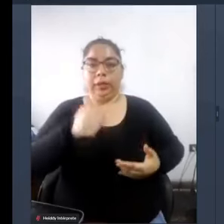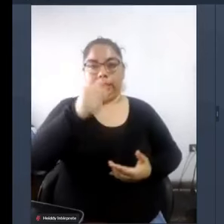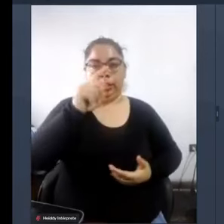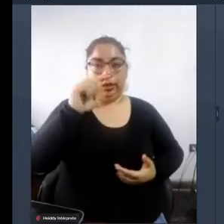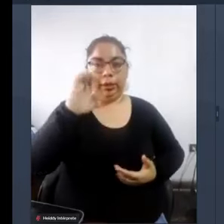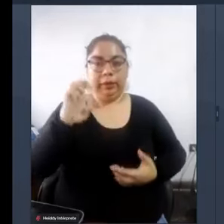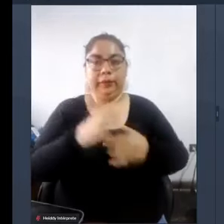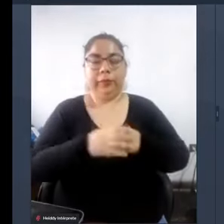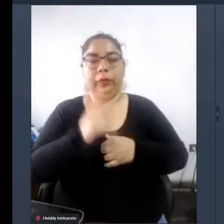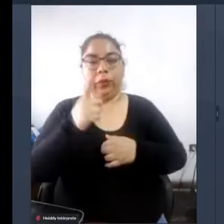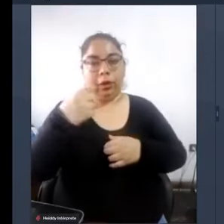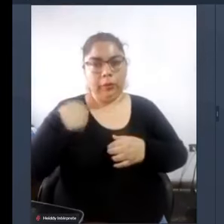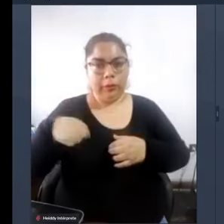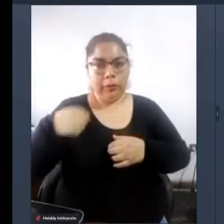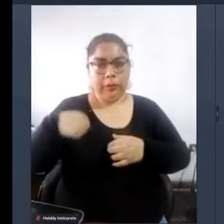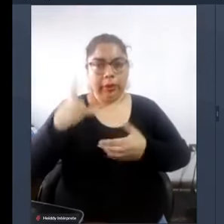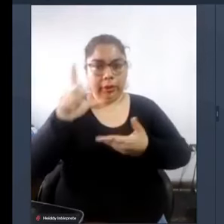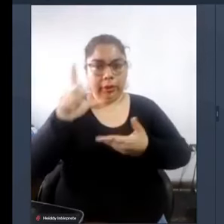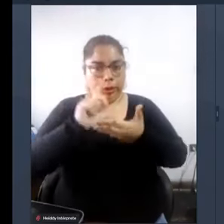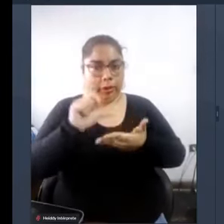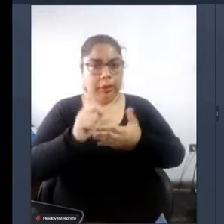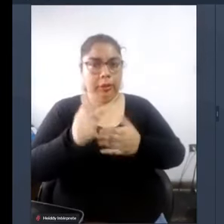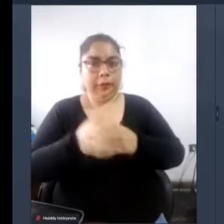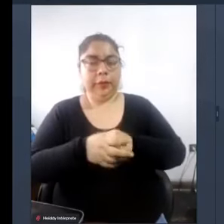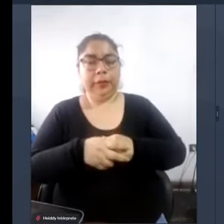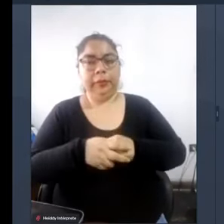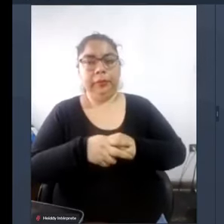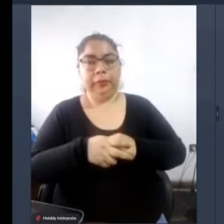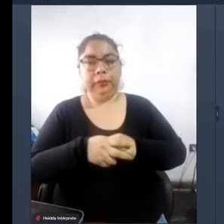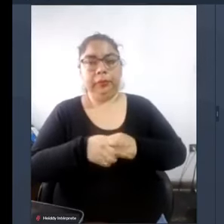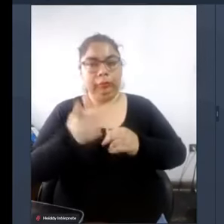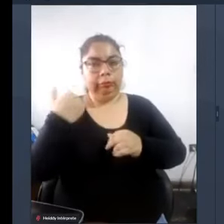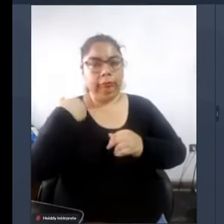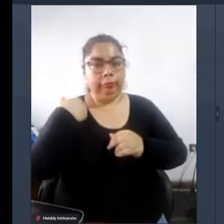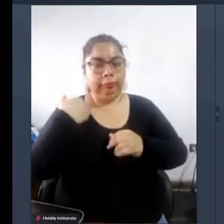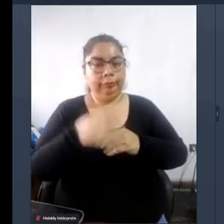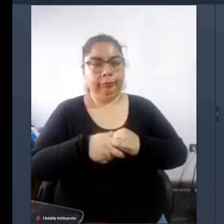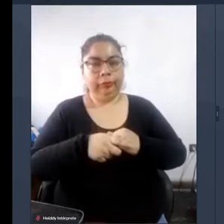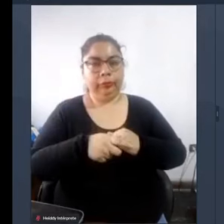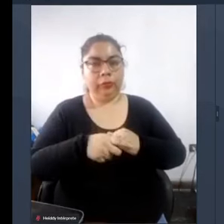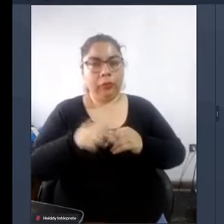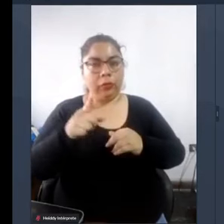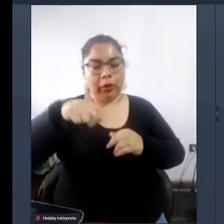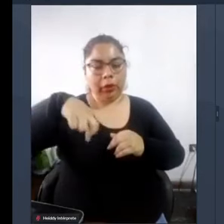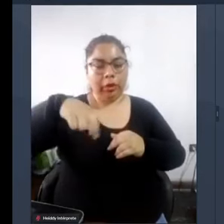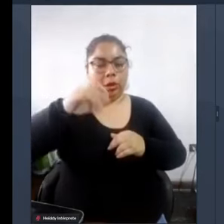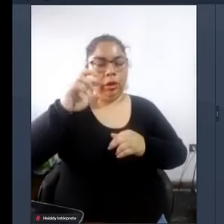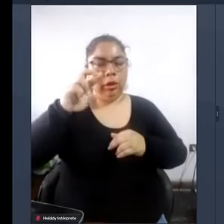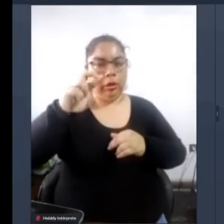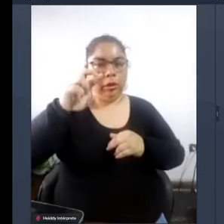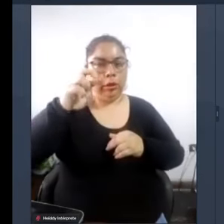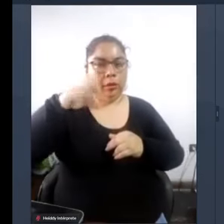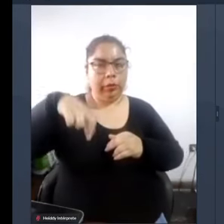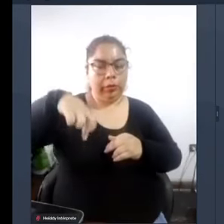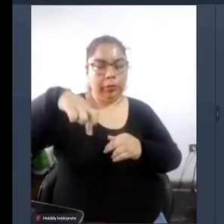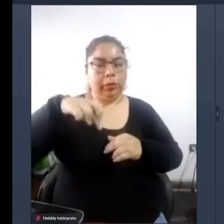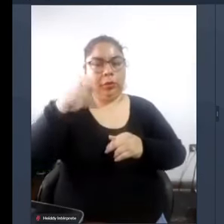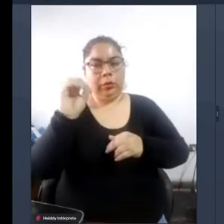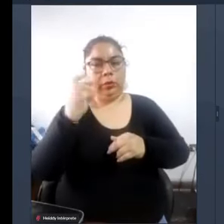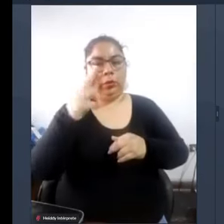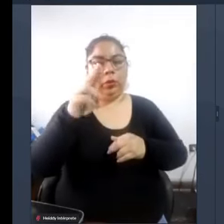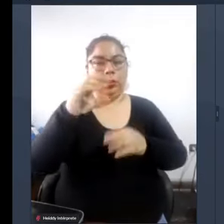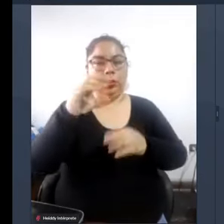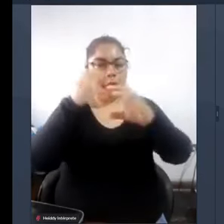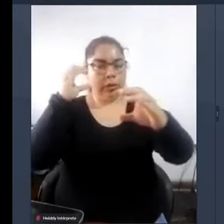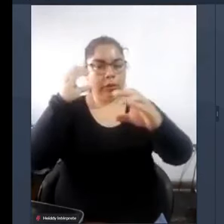tenemos a la Municipalidad Metropolitana de Lima tenemos a Pro Tránsito el proyecto especial Pro Transporte perdón